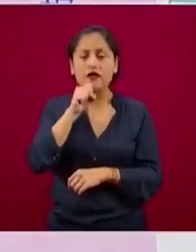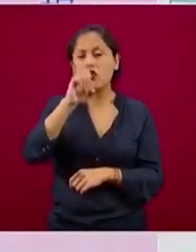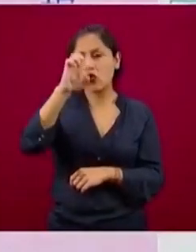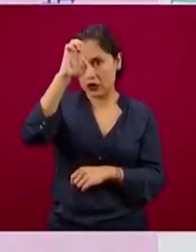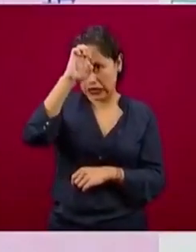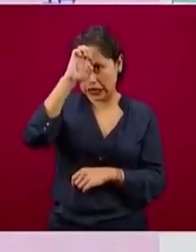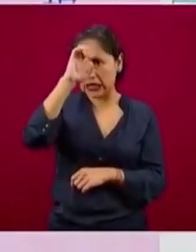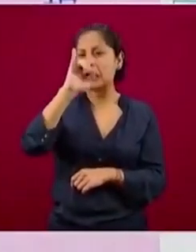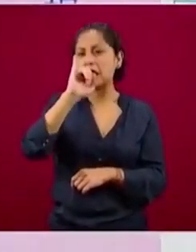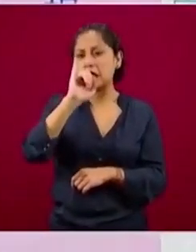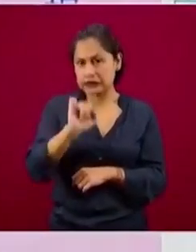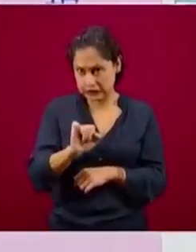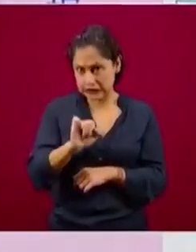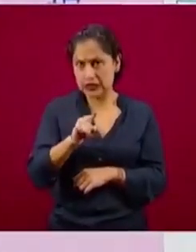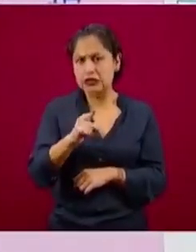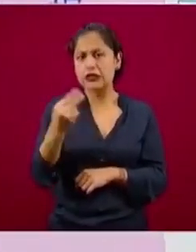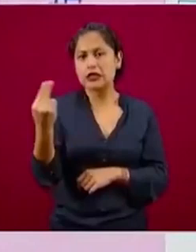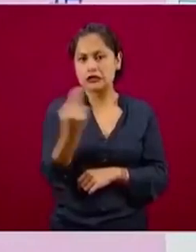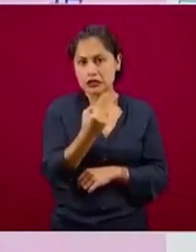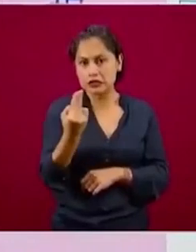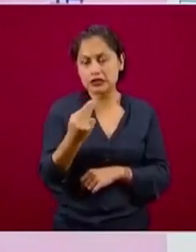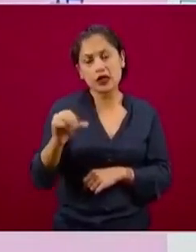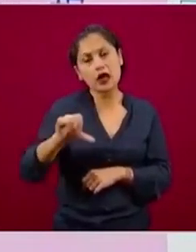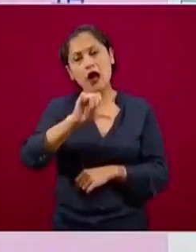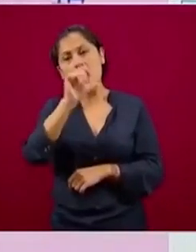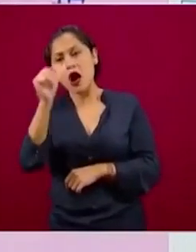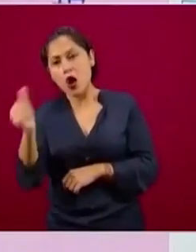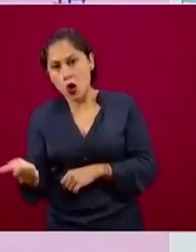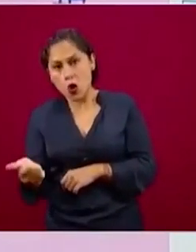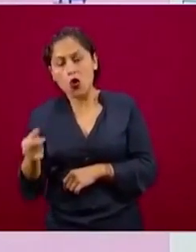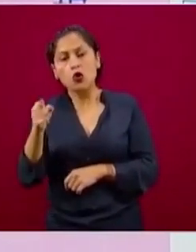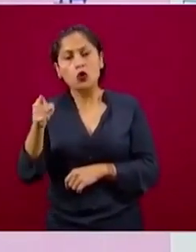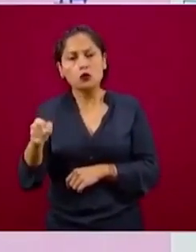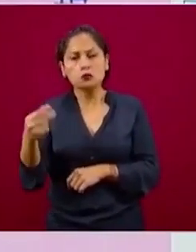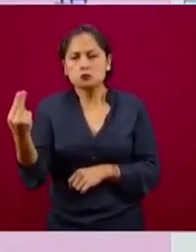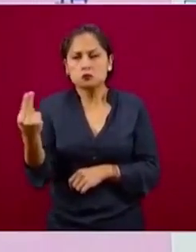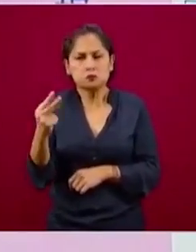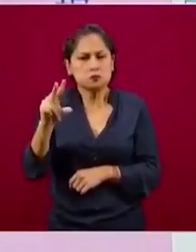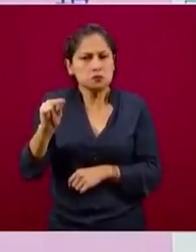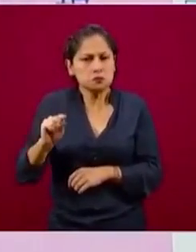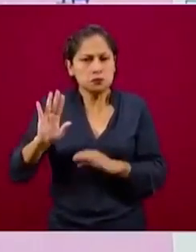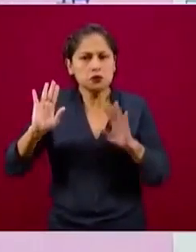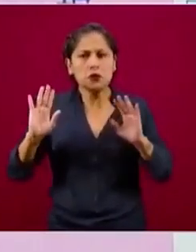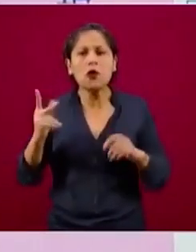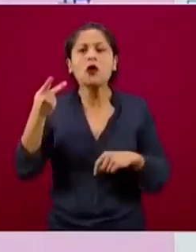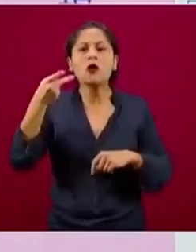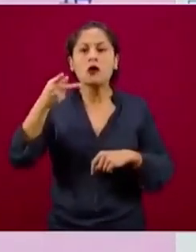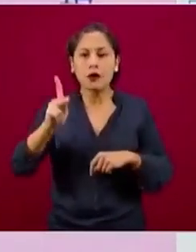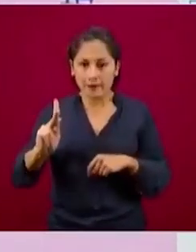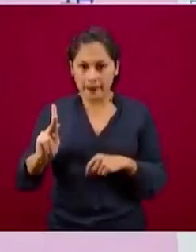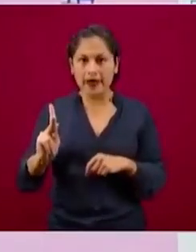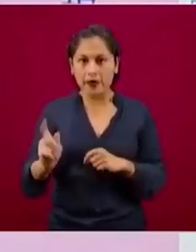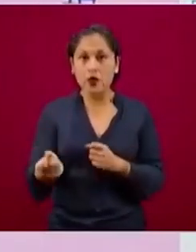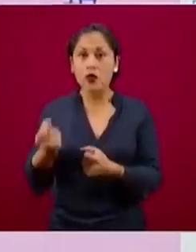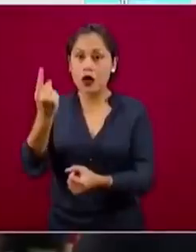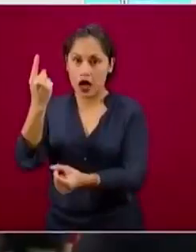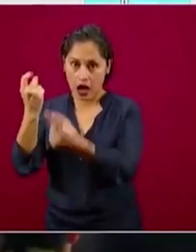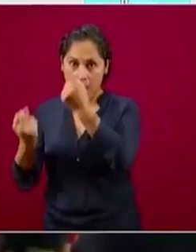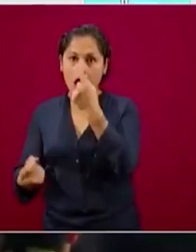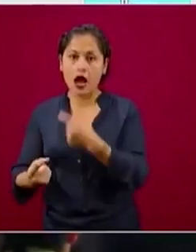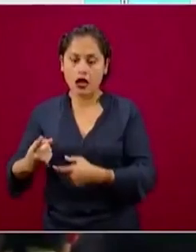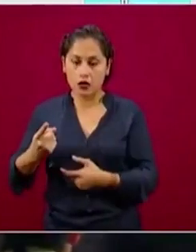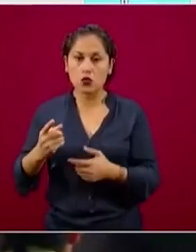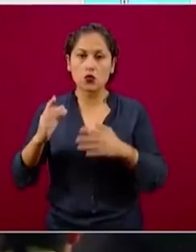amplía a no esenciales, pero reducidas. Y en los lineamientos de los que estoy hablando hay